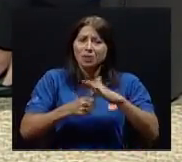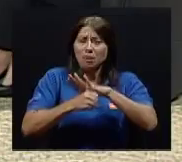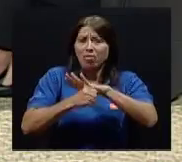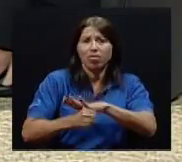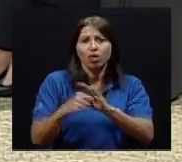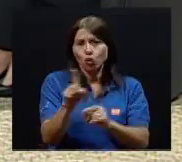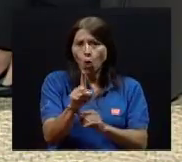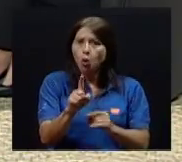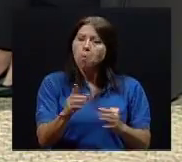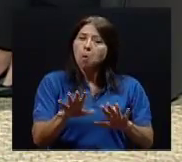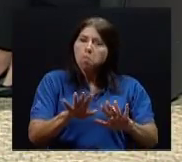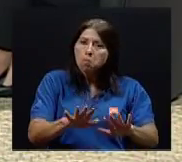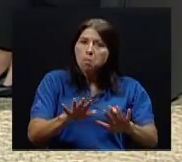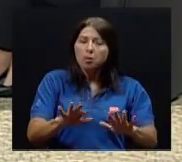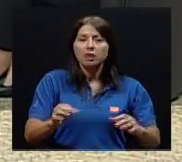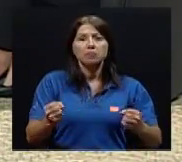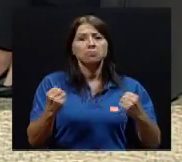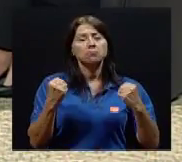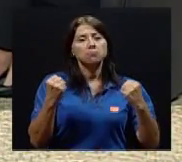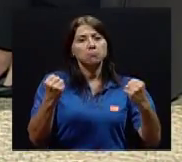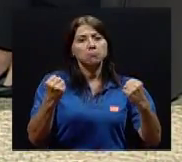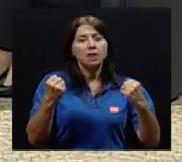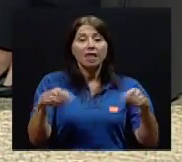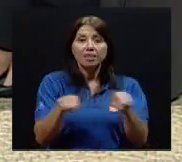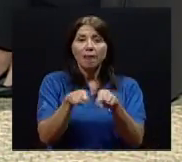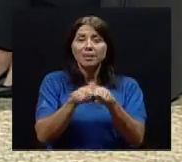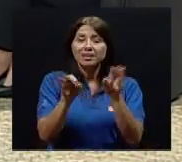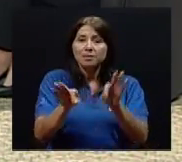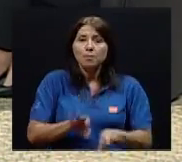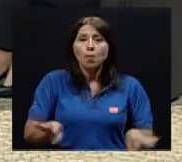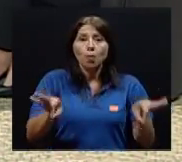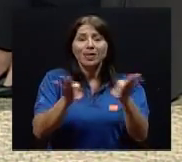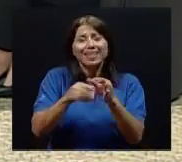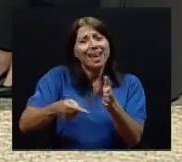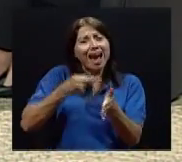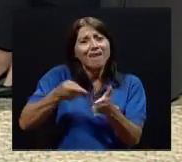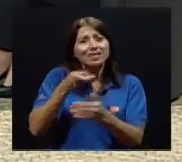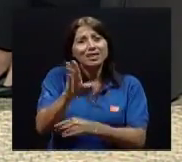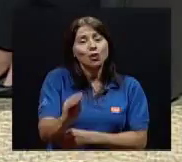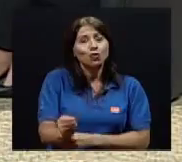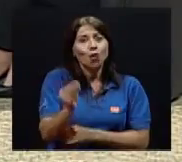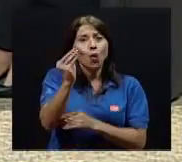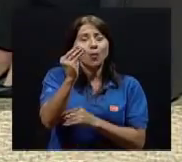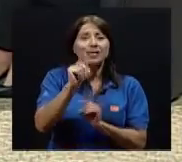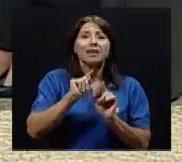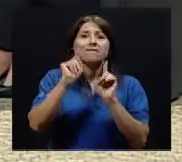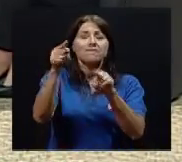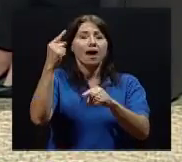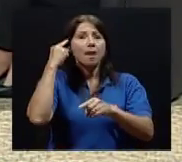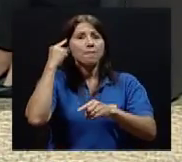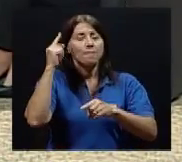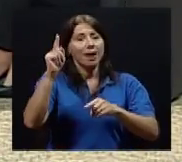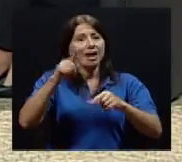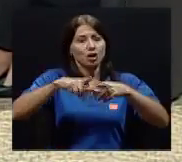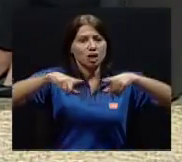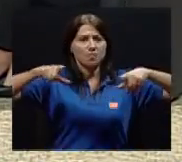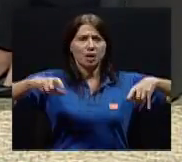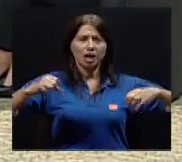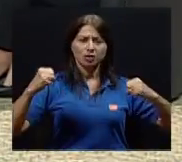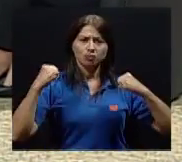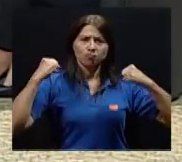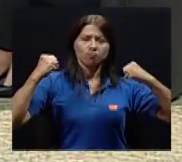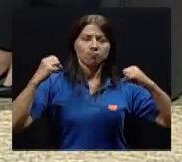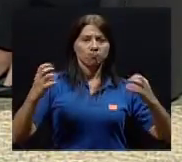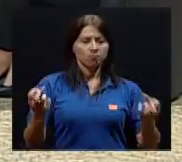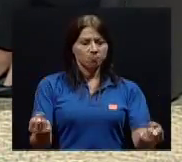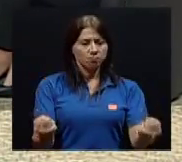su capacidad máxima. Creo que también algo importante acá es que a veces los jóvenes principalmente se meten